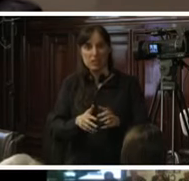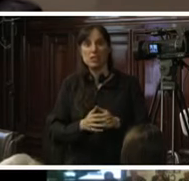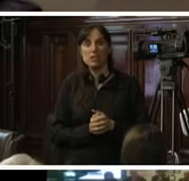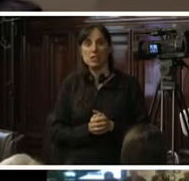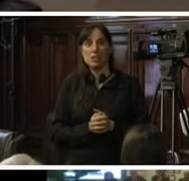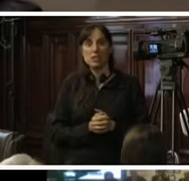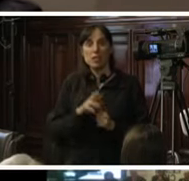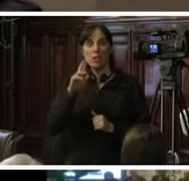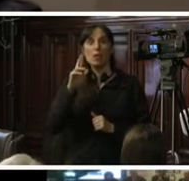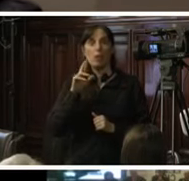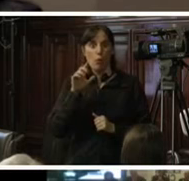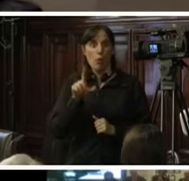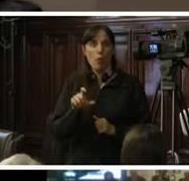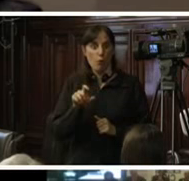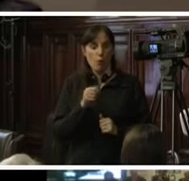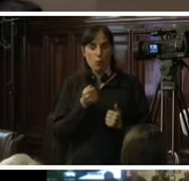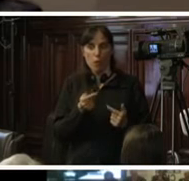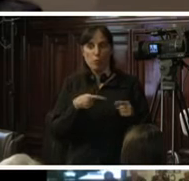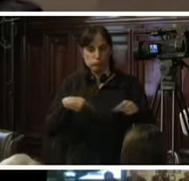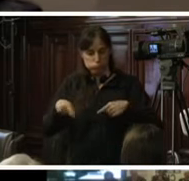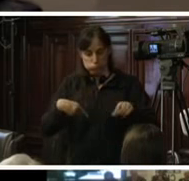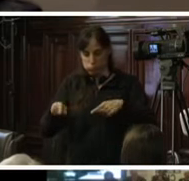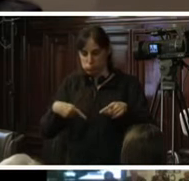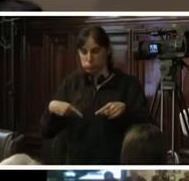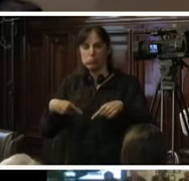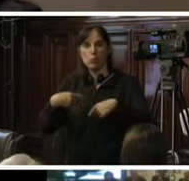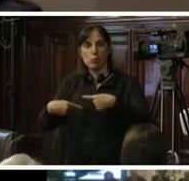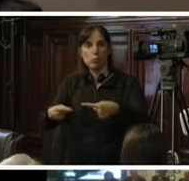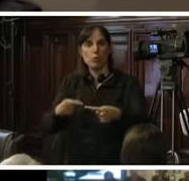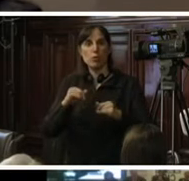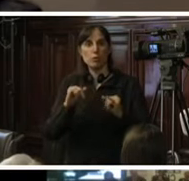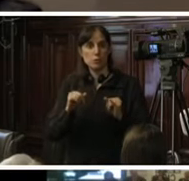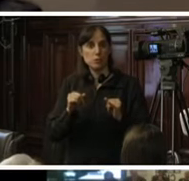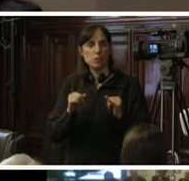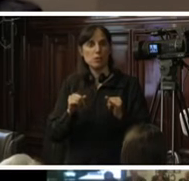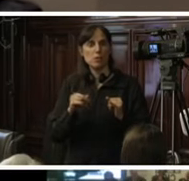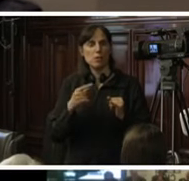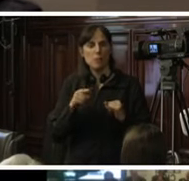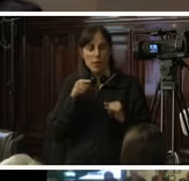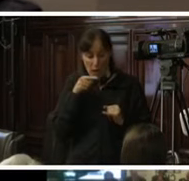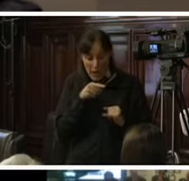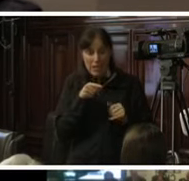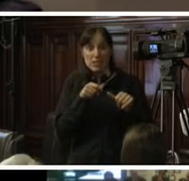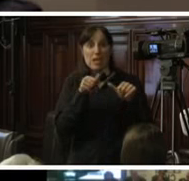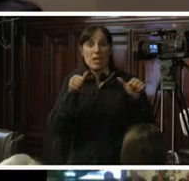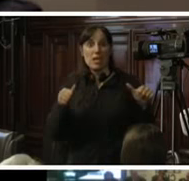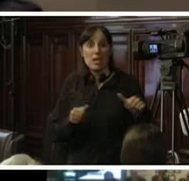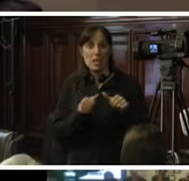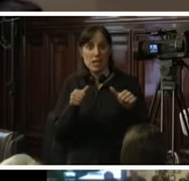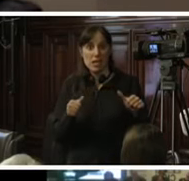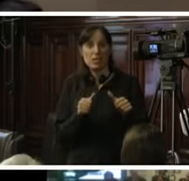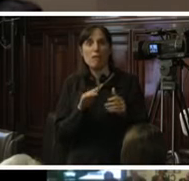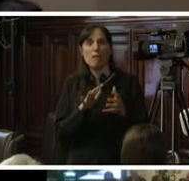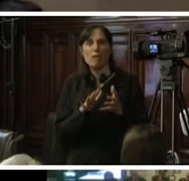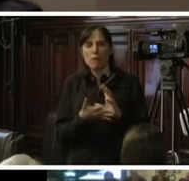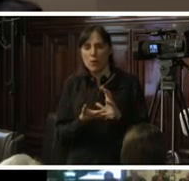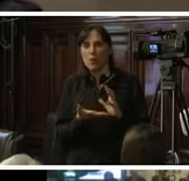razonablemente le dará trámite a esa denuncia. Decir que este hecho en sí significa un